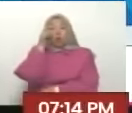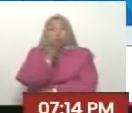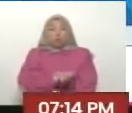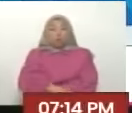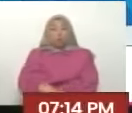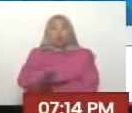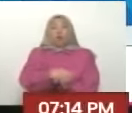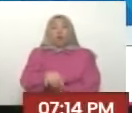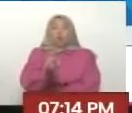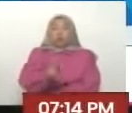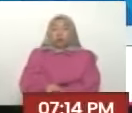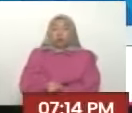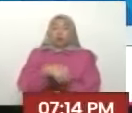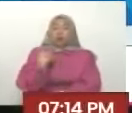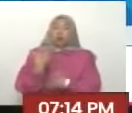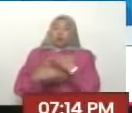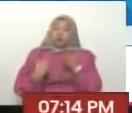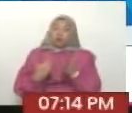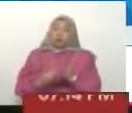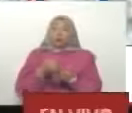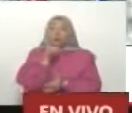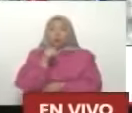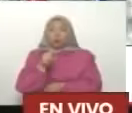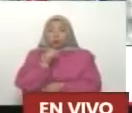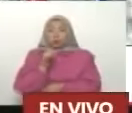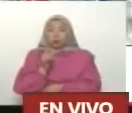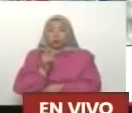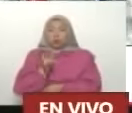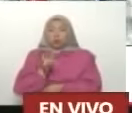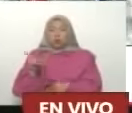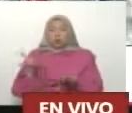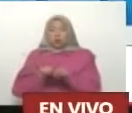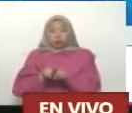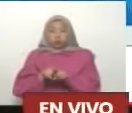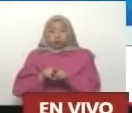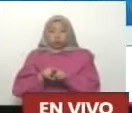y además arrastrado pitiyanki arrastrado a los gringos